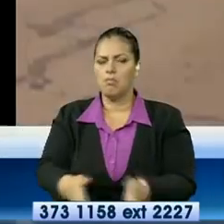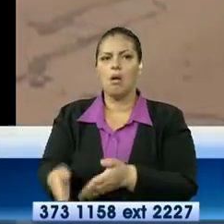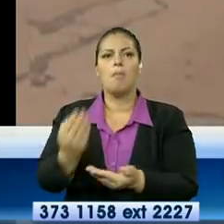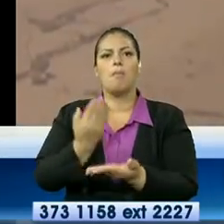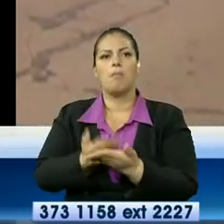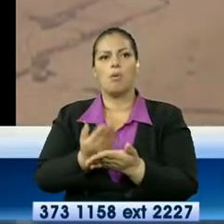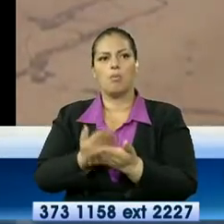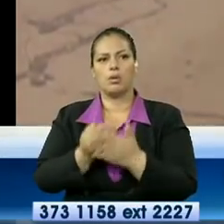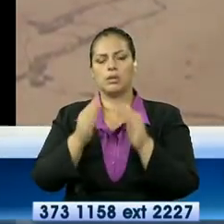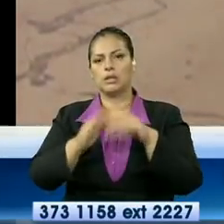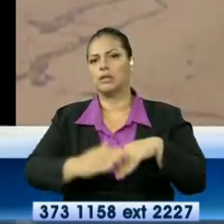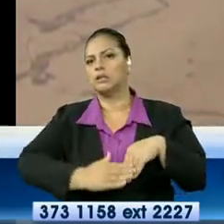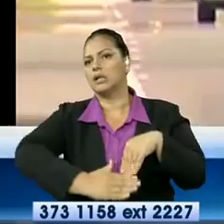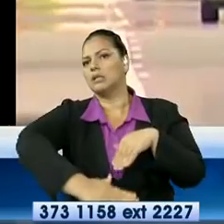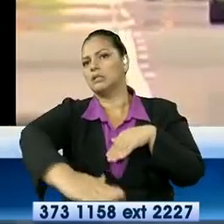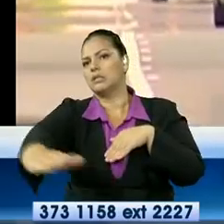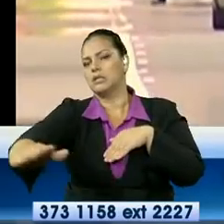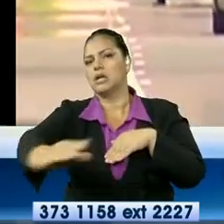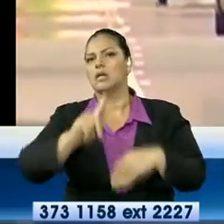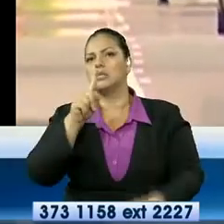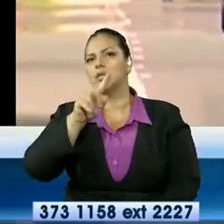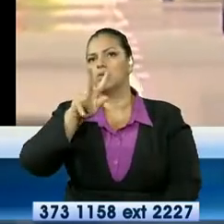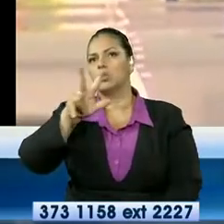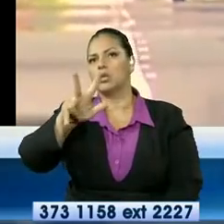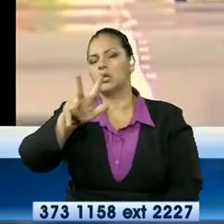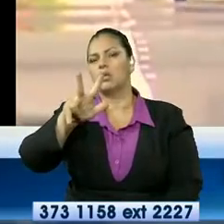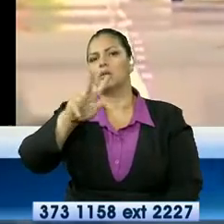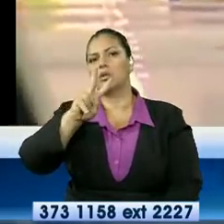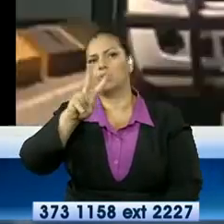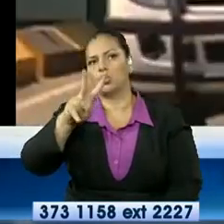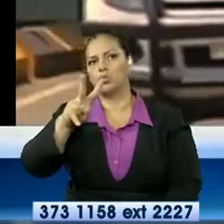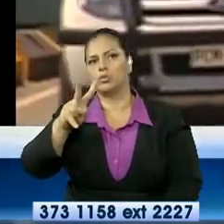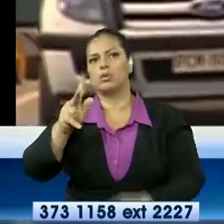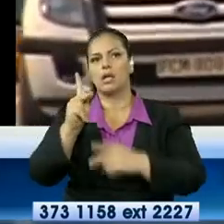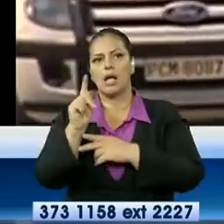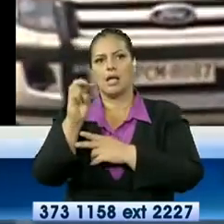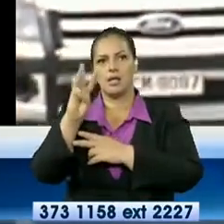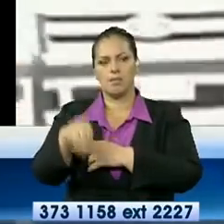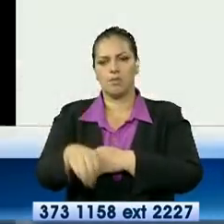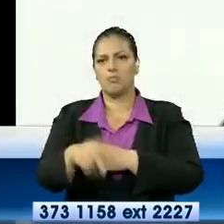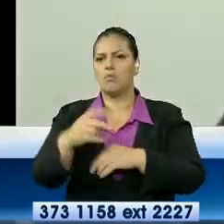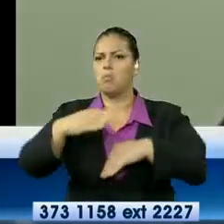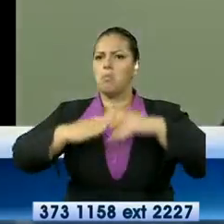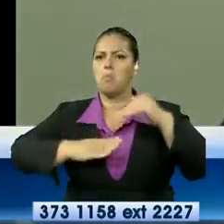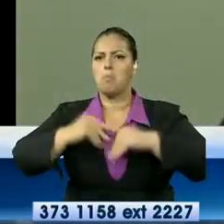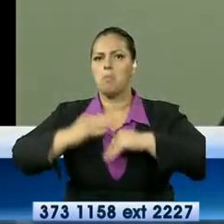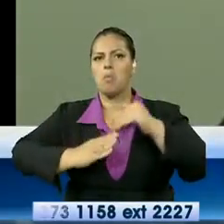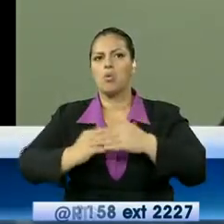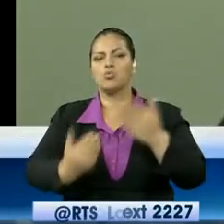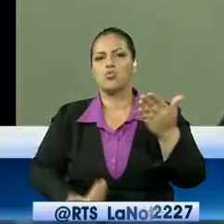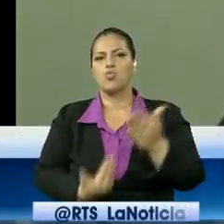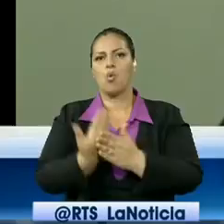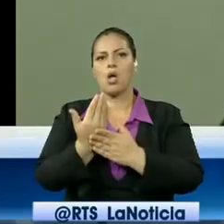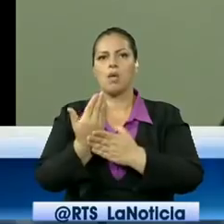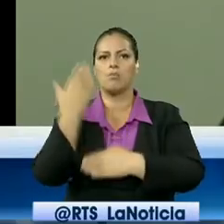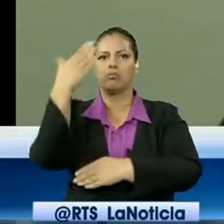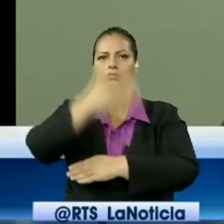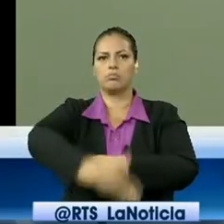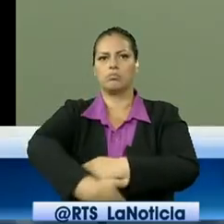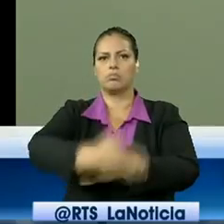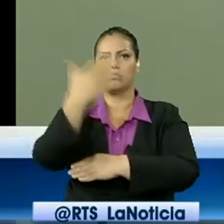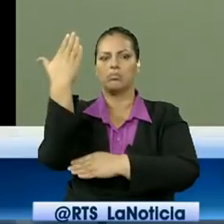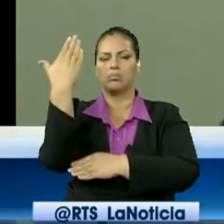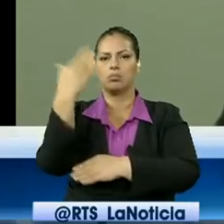comprende 132 kilómetros. Se plantea la colocación de varios peajes. De cuatro a seis meses, ¿no es cierto?,